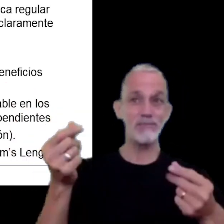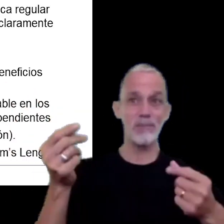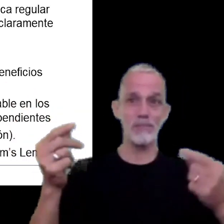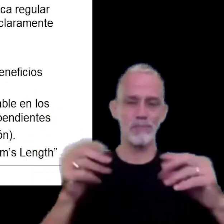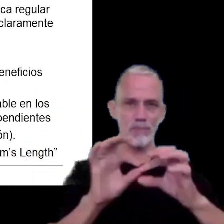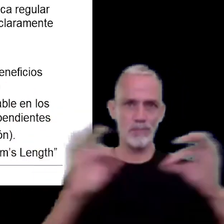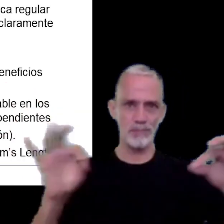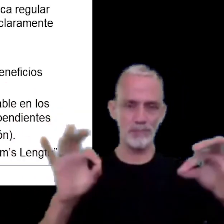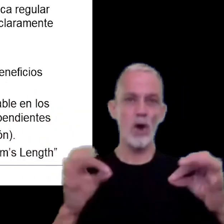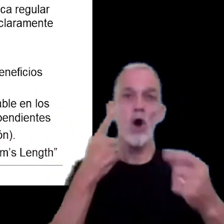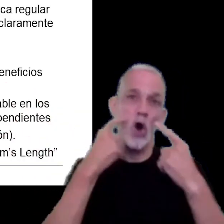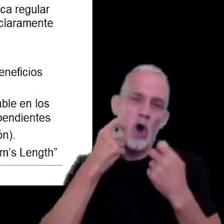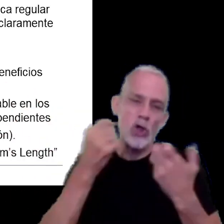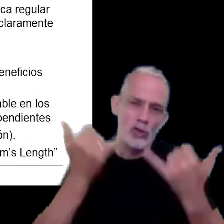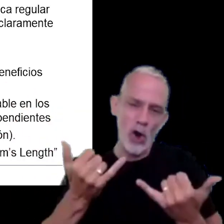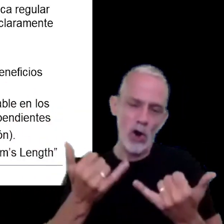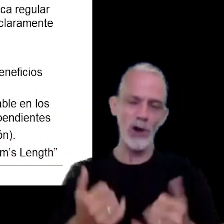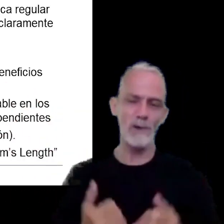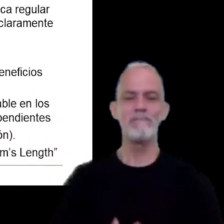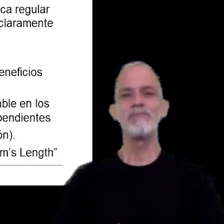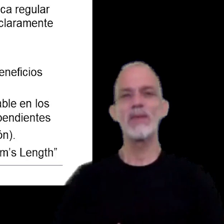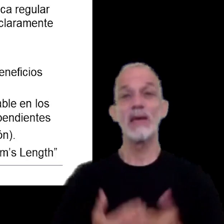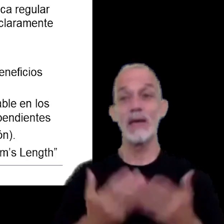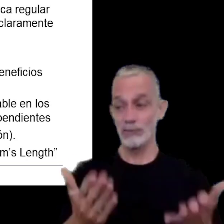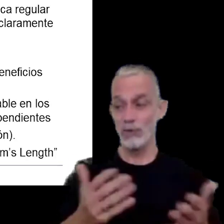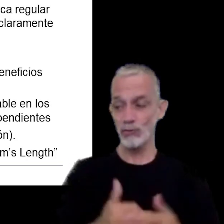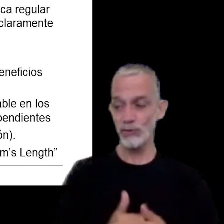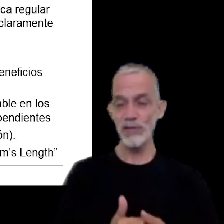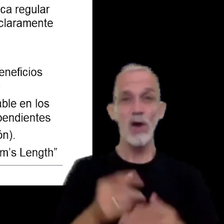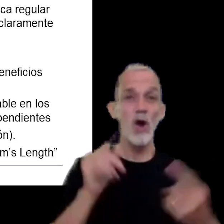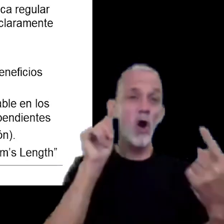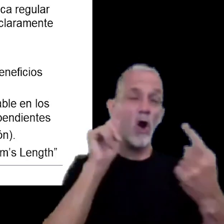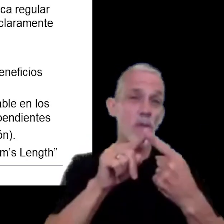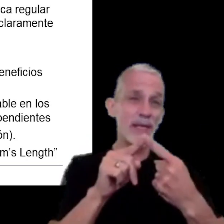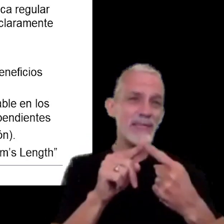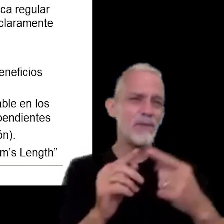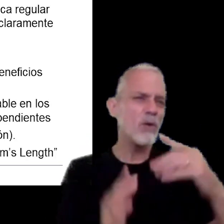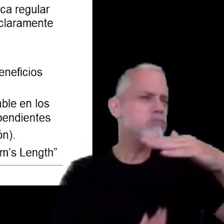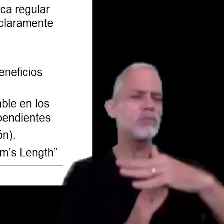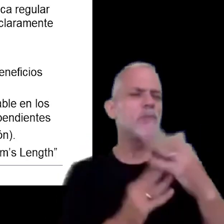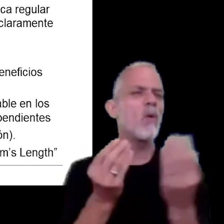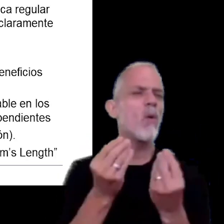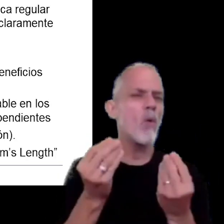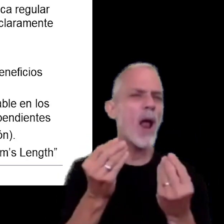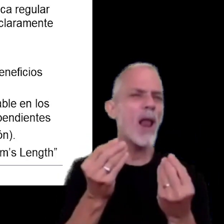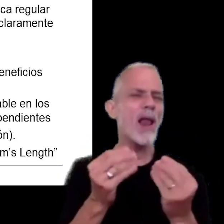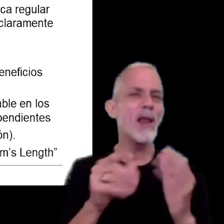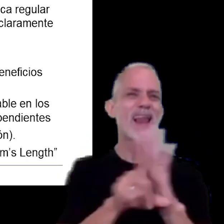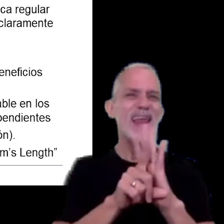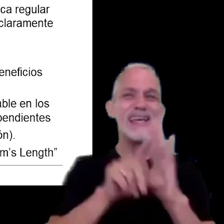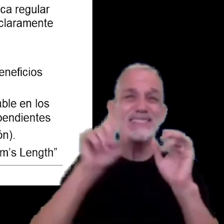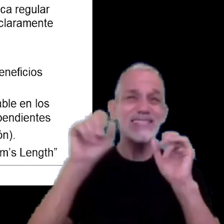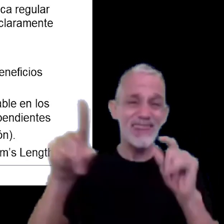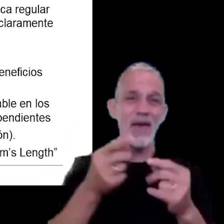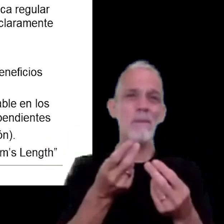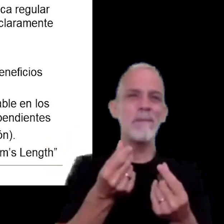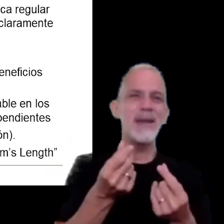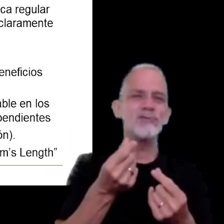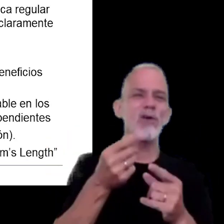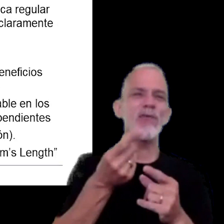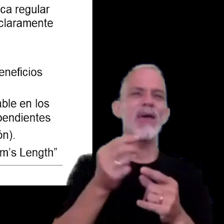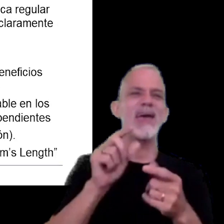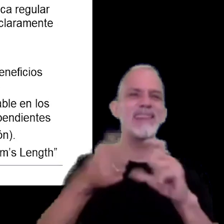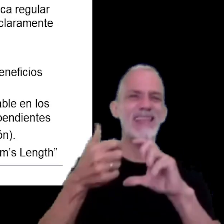controladas con lo cual los objetivos principales que persiguen las legislaciones de precio de transferencia es